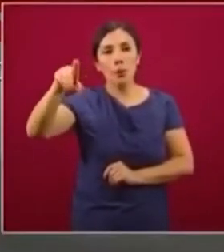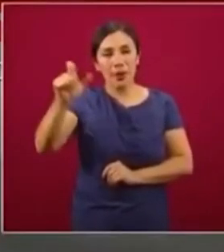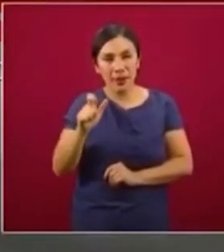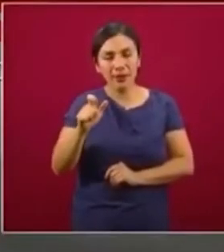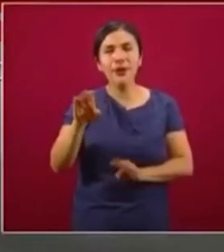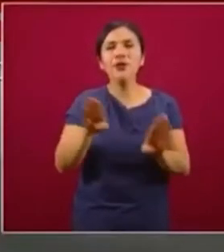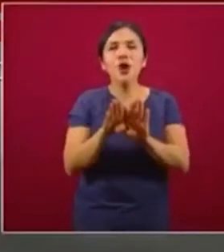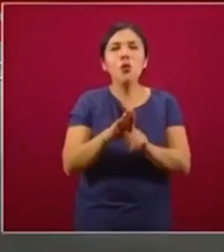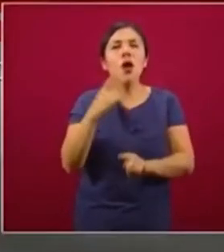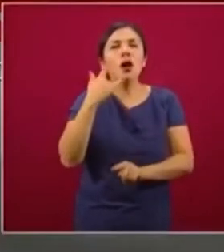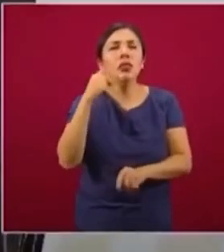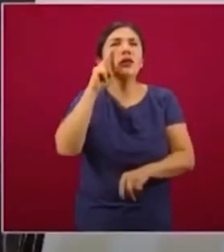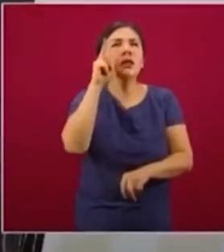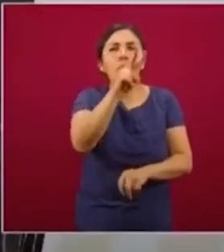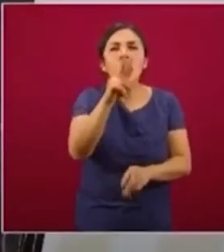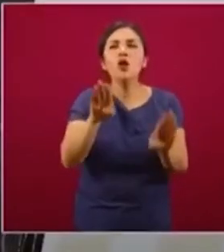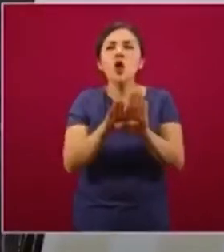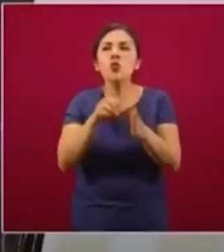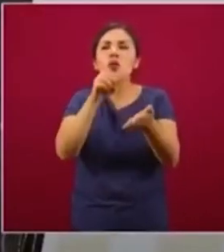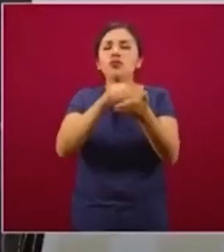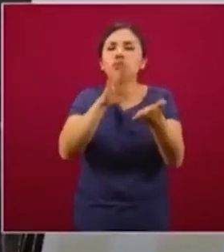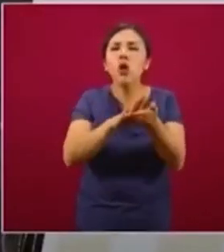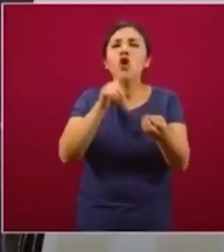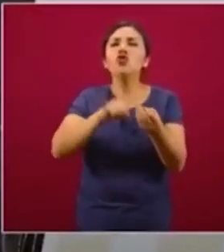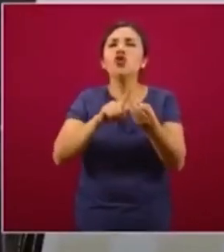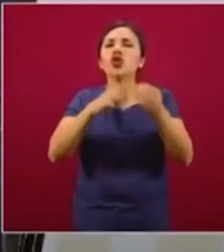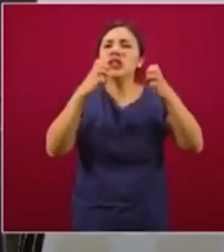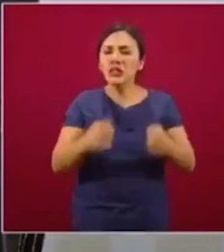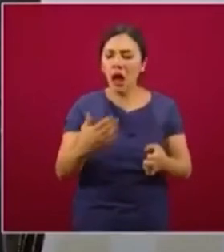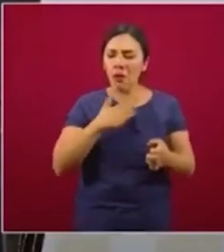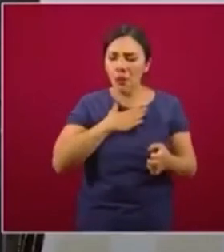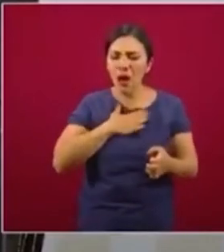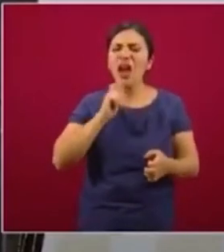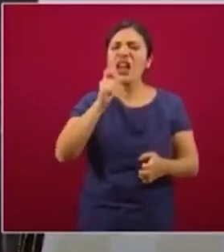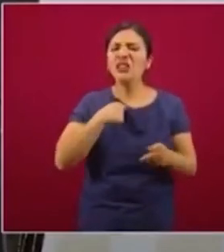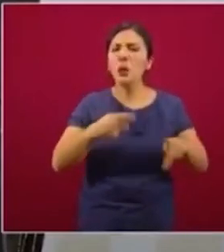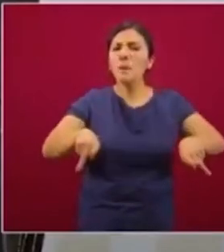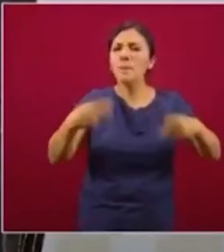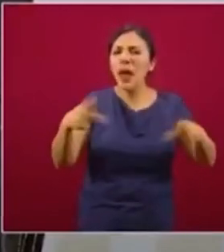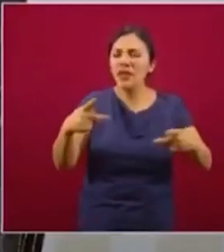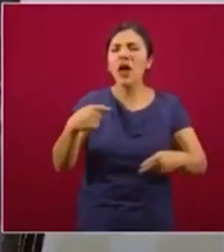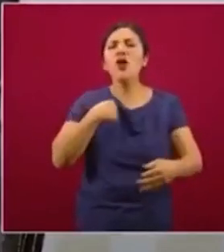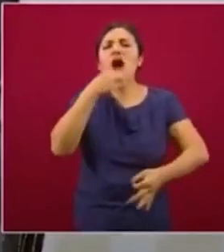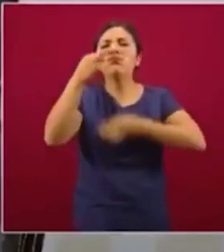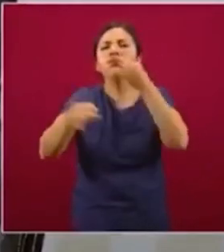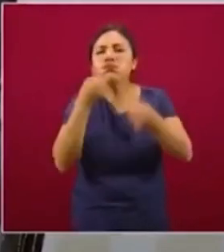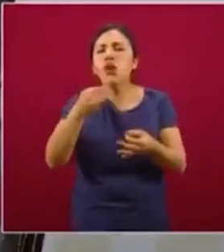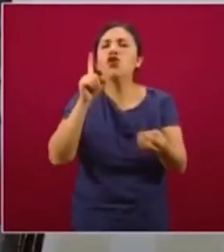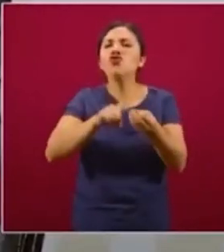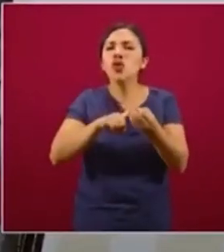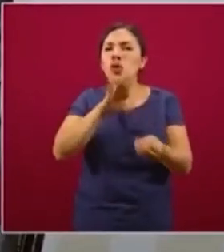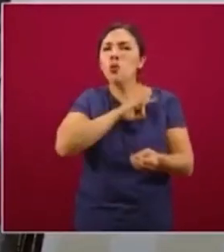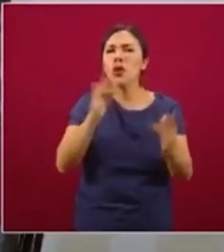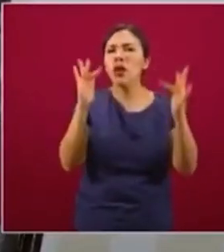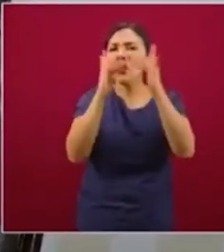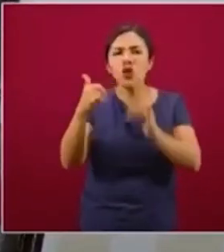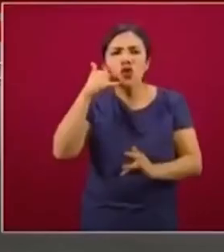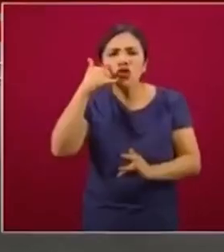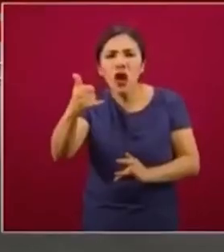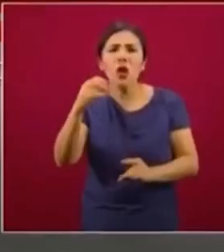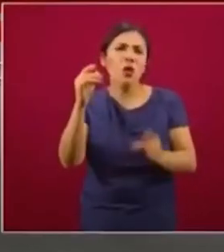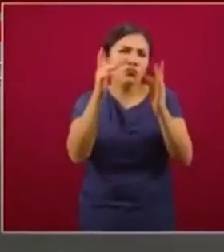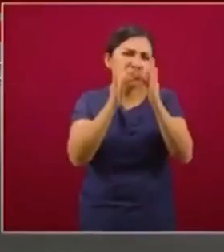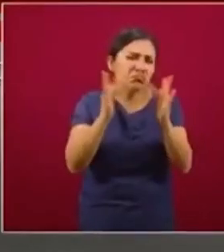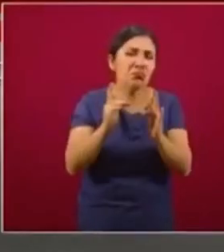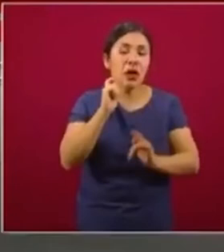para tener el registro de dónde estamos, de qué vendemos, de qué promociones tenemos, de dónde nos pueden contactar y